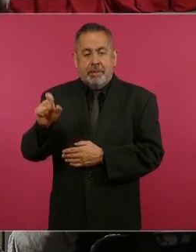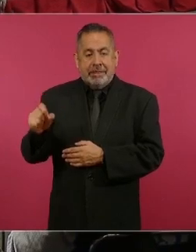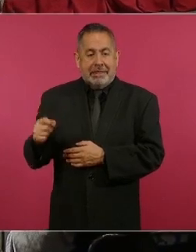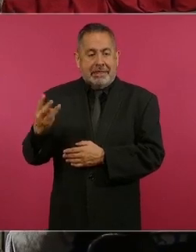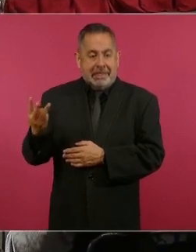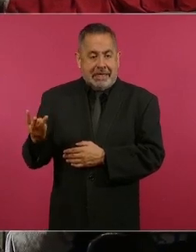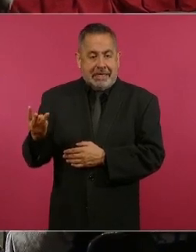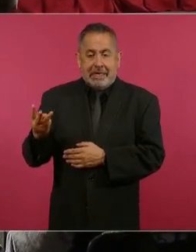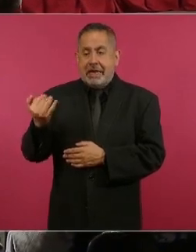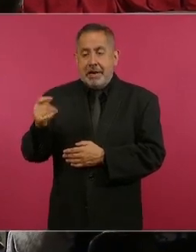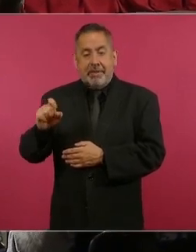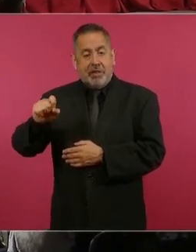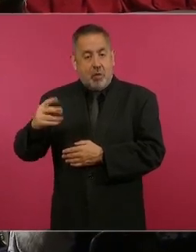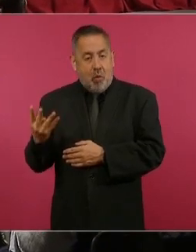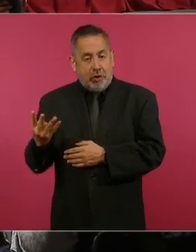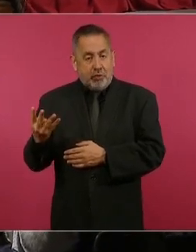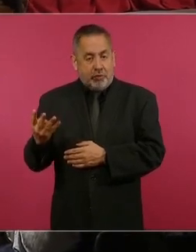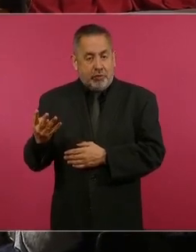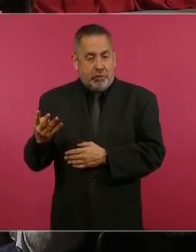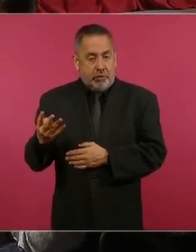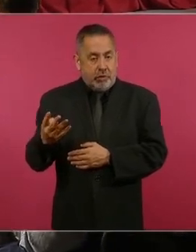23 y enero del 24.